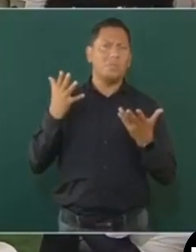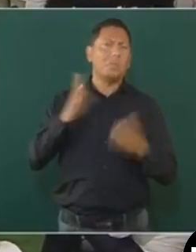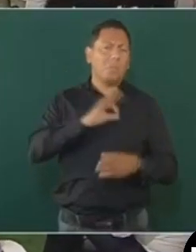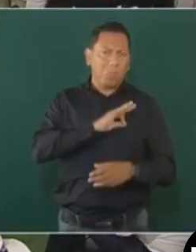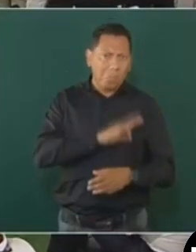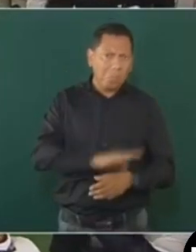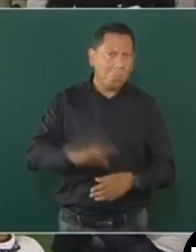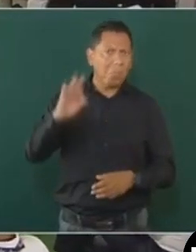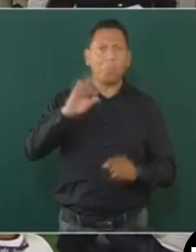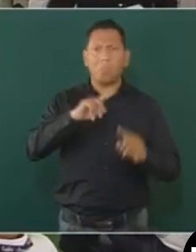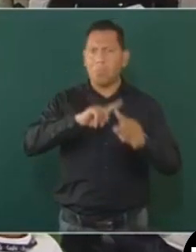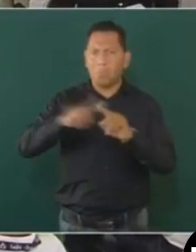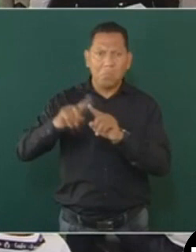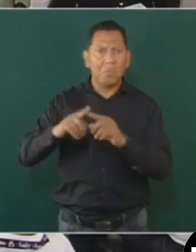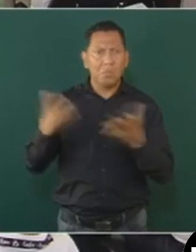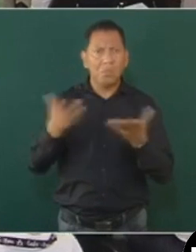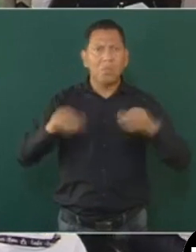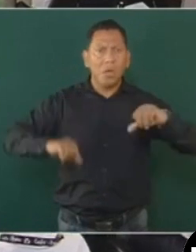a cualquier otra actividad.